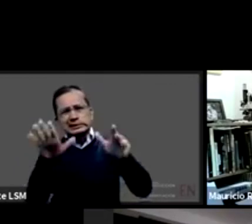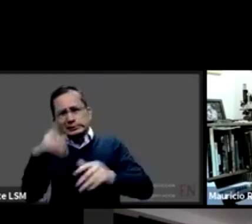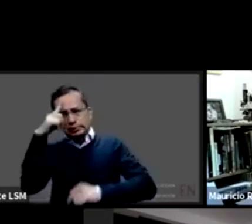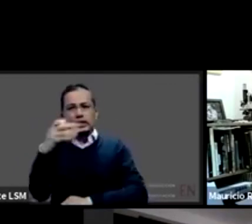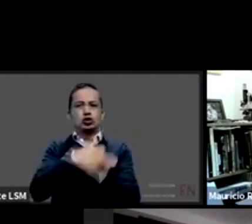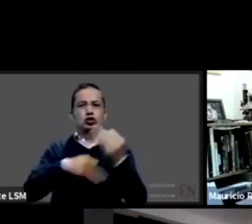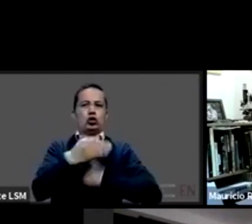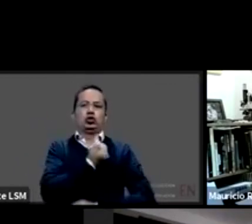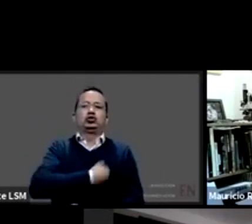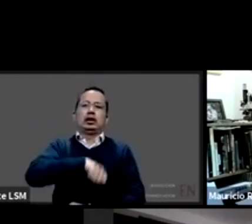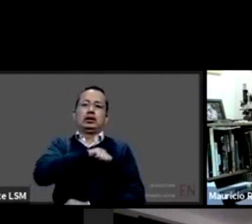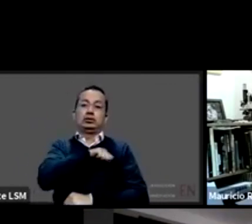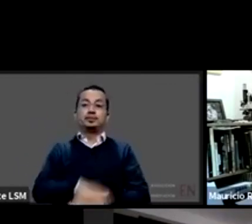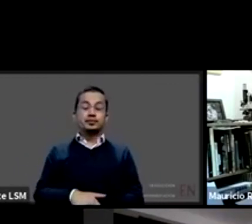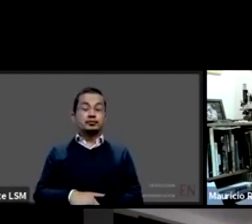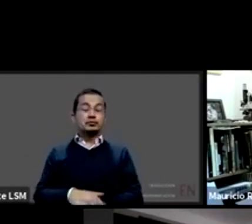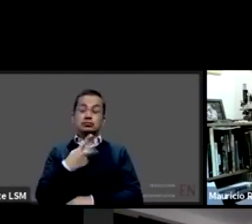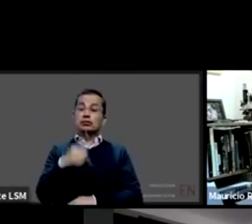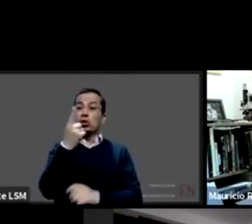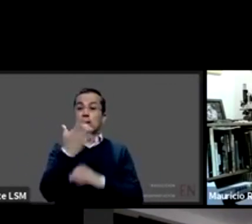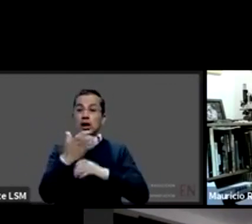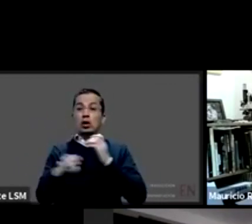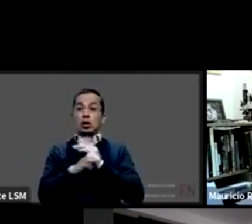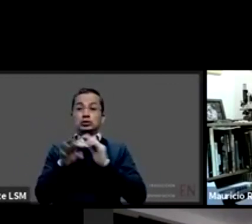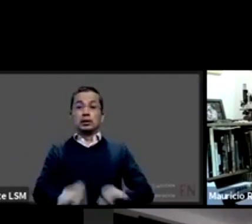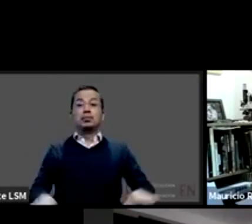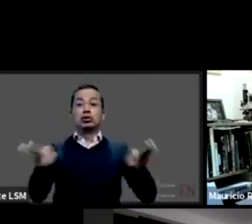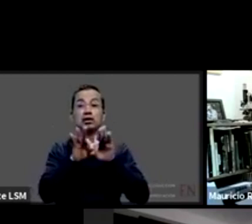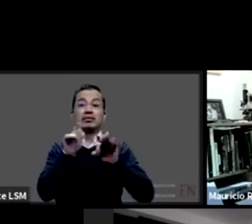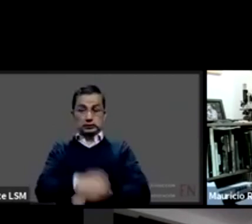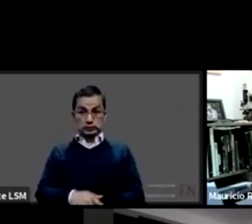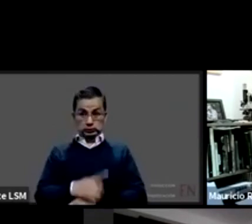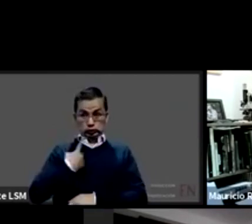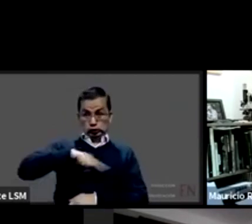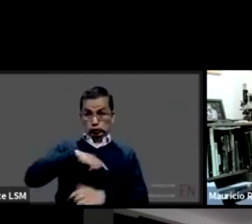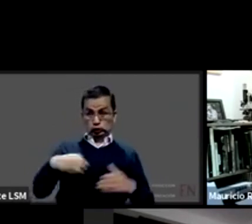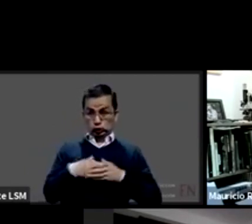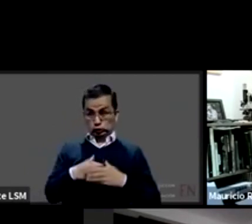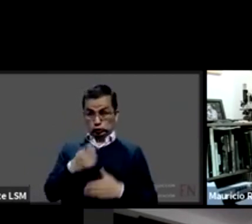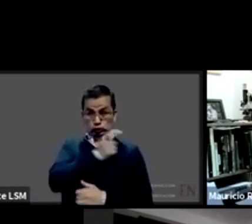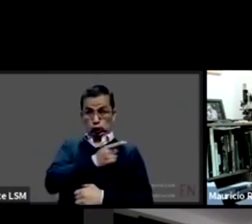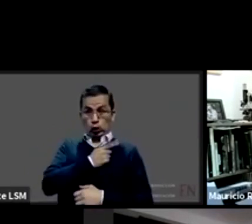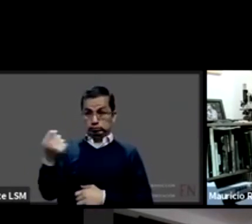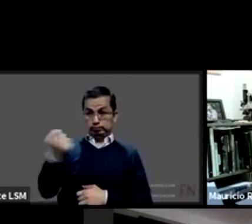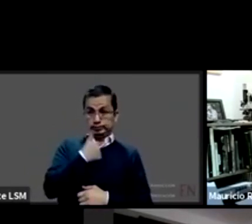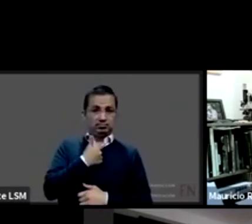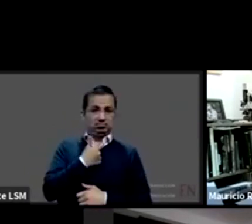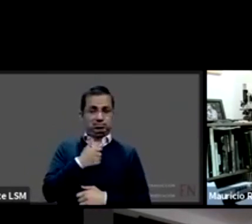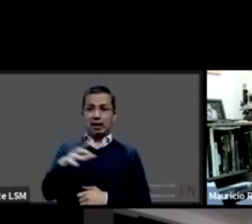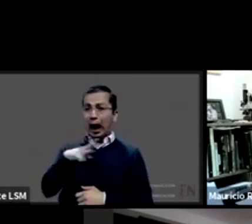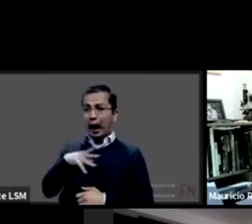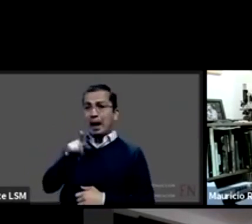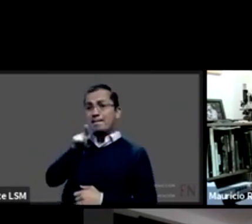tenemos gente como margarita como teres corza no tenemos que empezar de cero porque ustedes ya saben qué es lo que se requiere y nosotros tenemos que